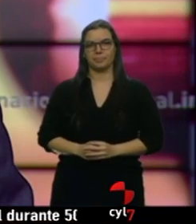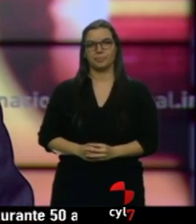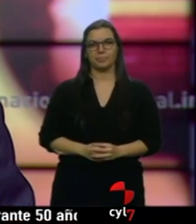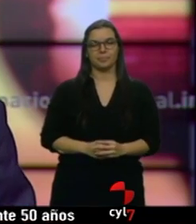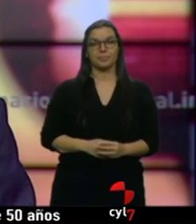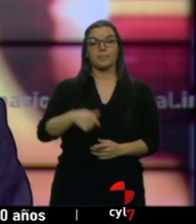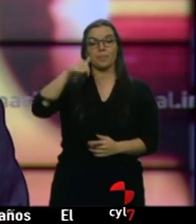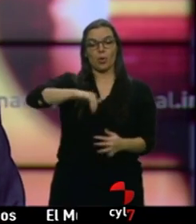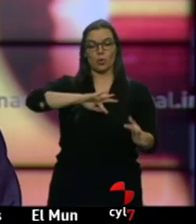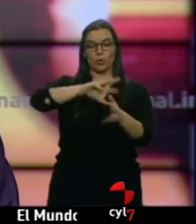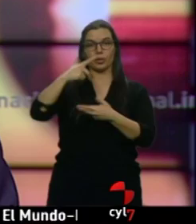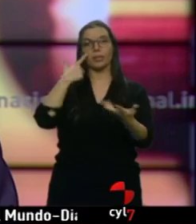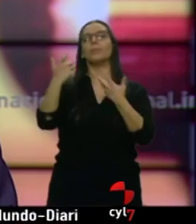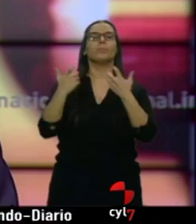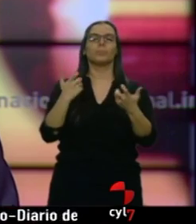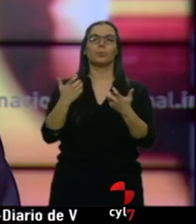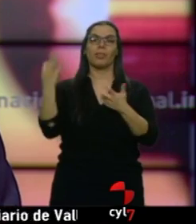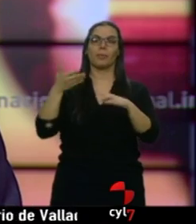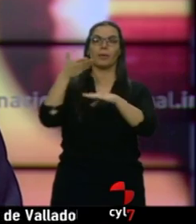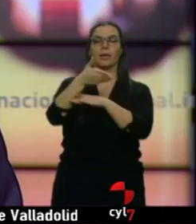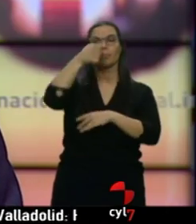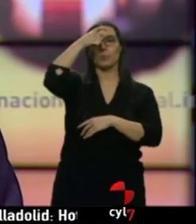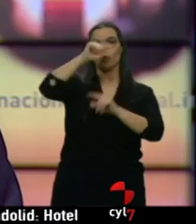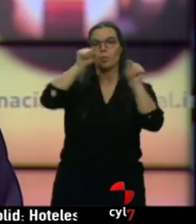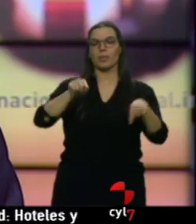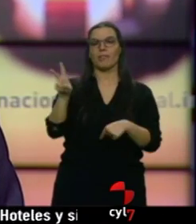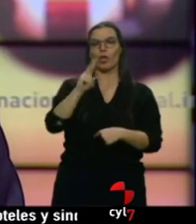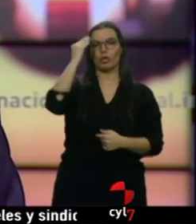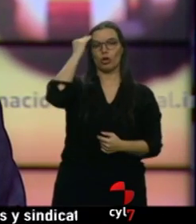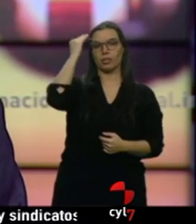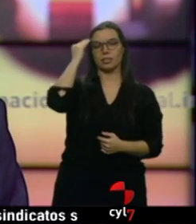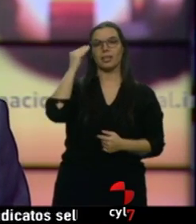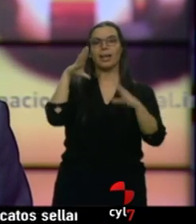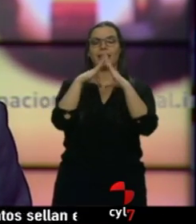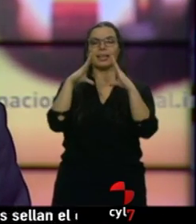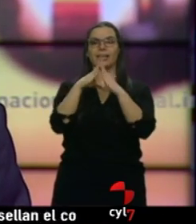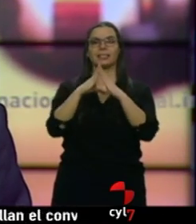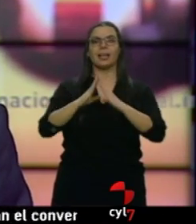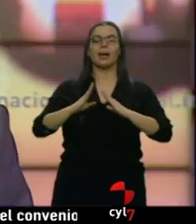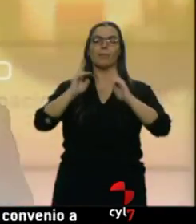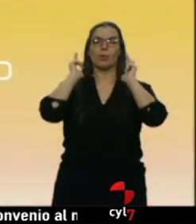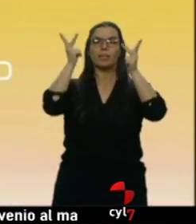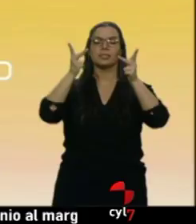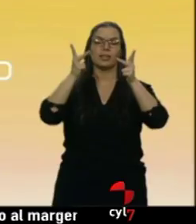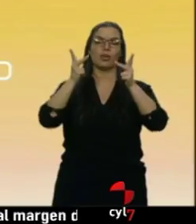hoy en nuestra agenda del día tenemos una cita en la localidad vallesoletana de Tordesillas en la iglesia del monasterio de Santa Clara